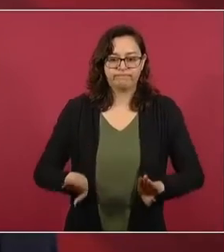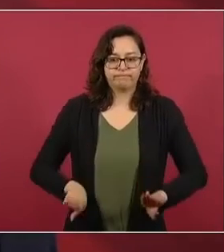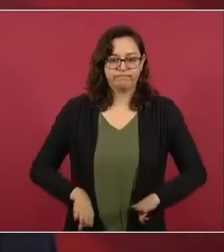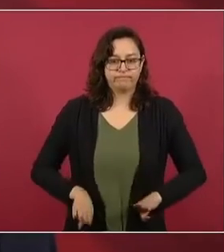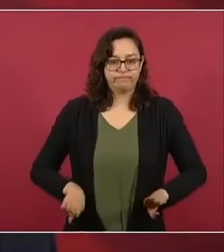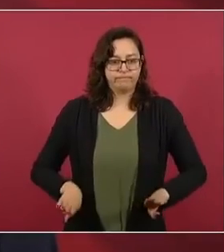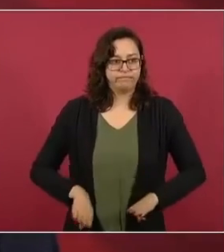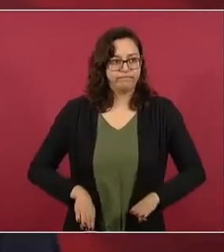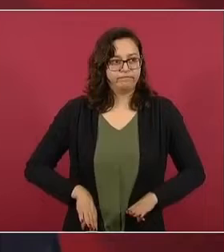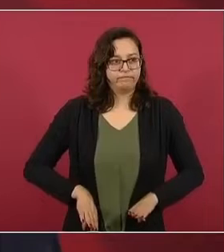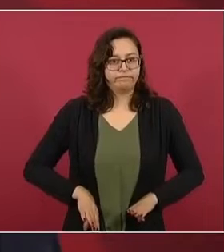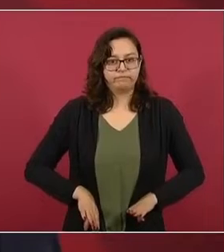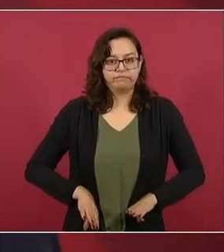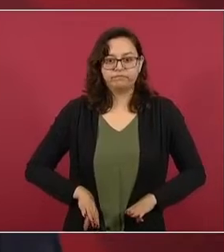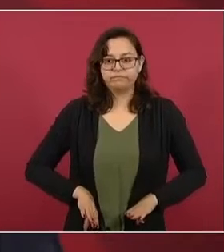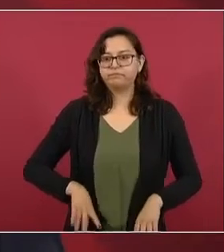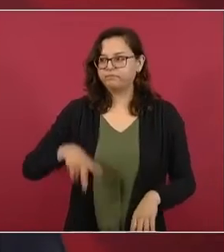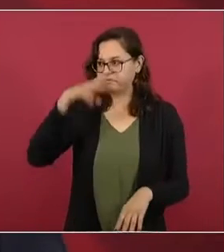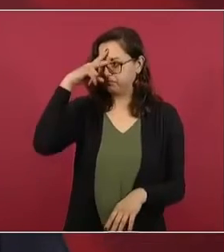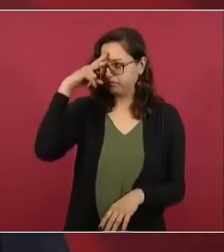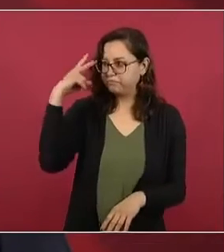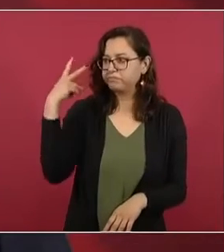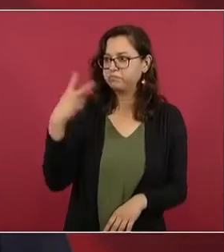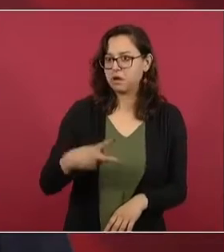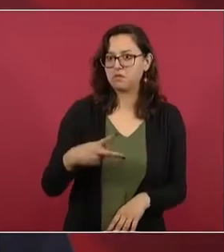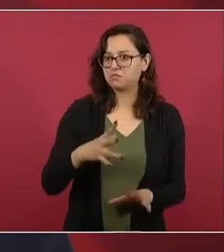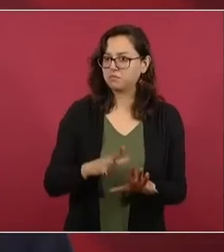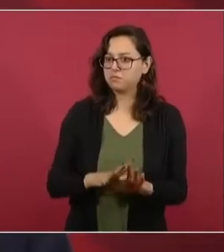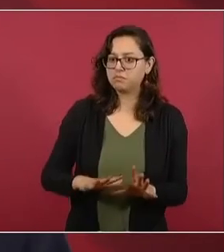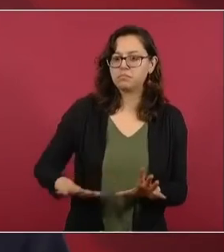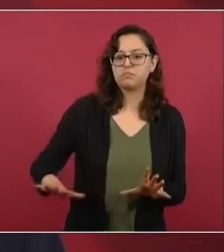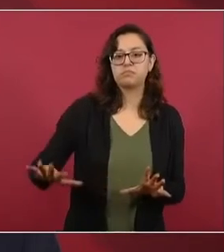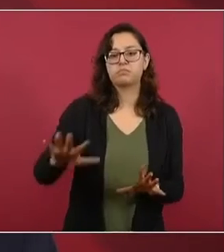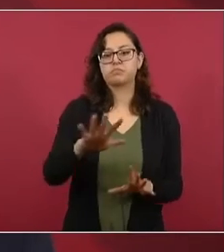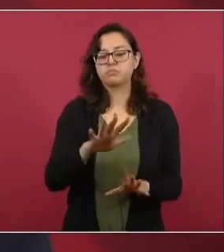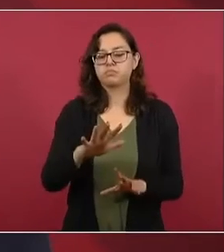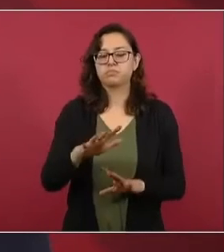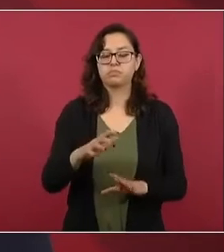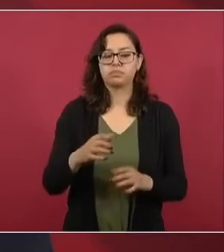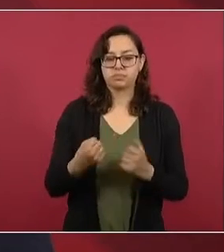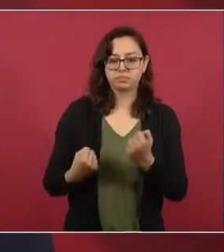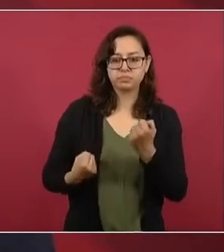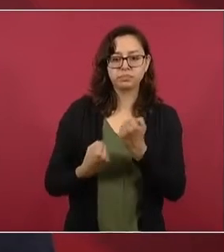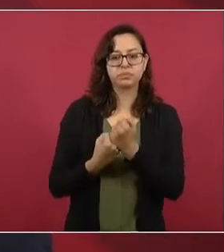en cuanto a solidaridad.